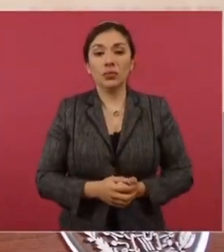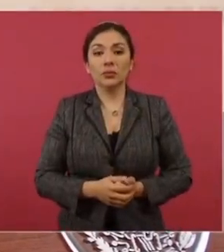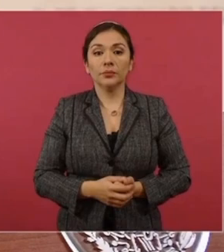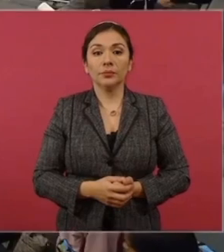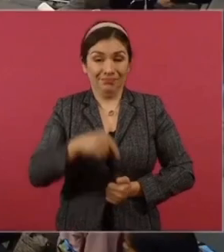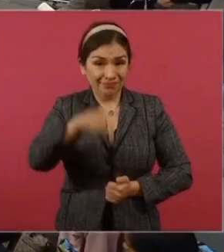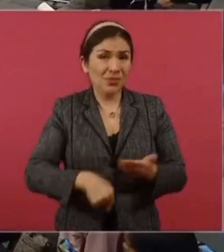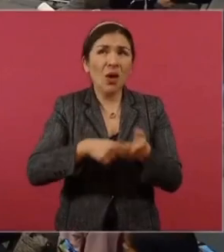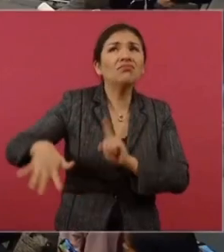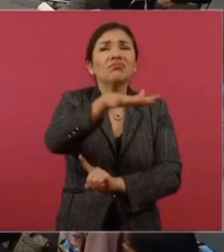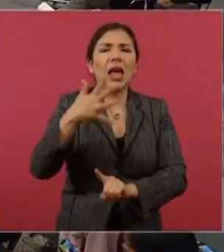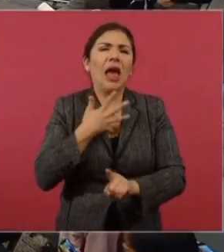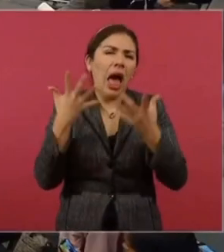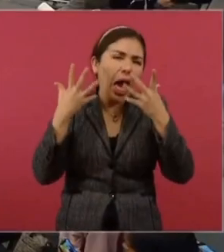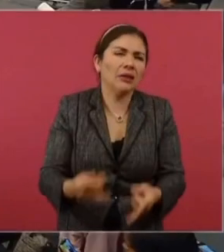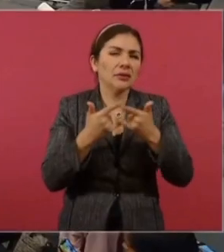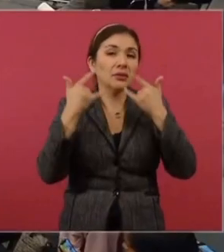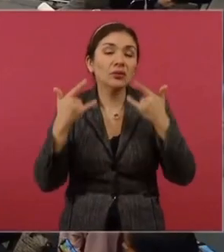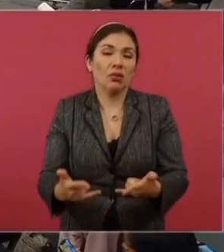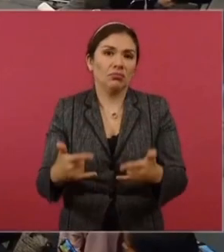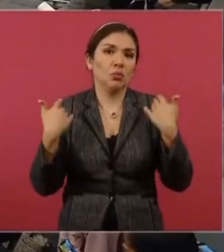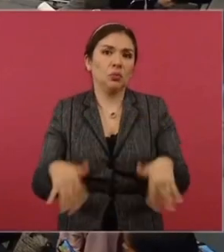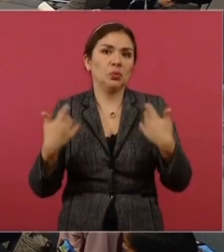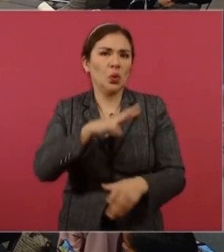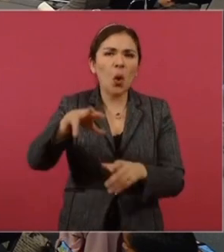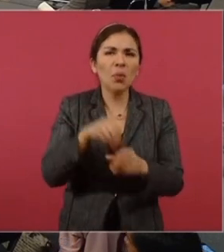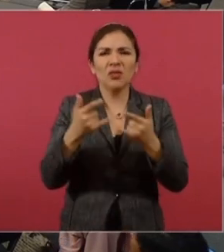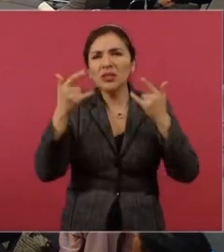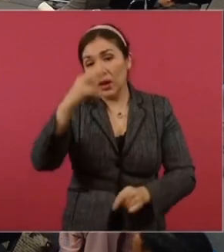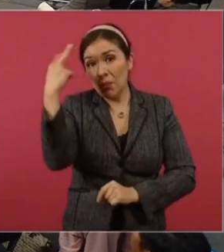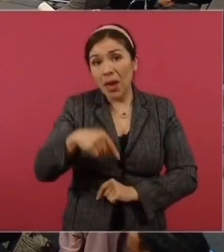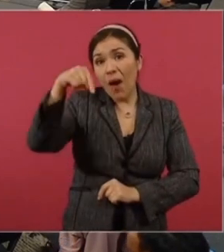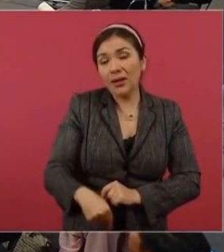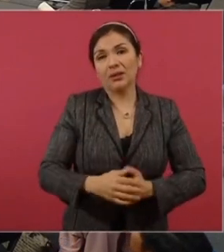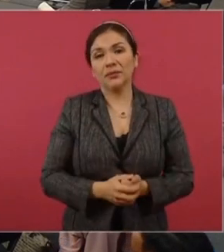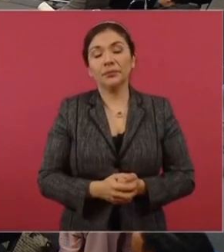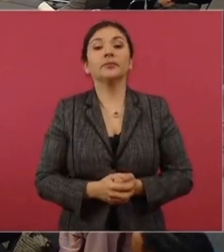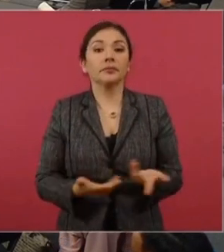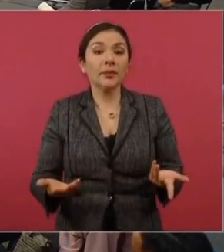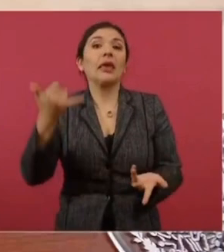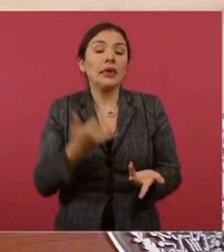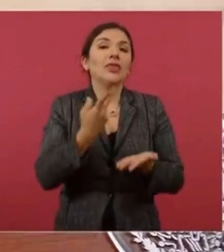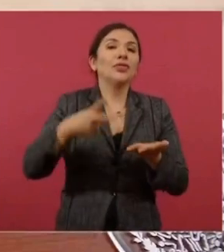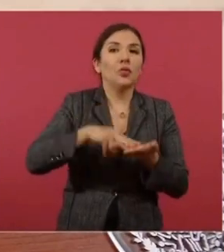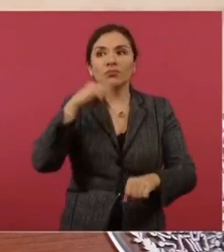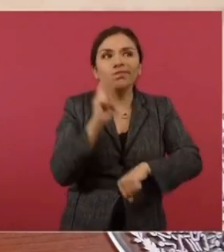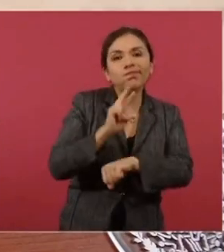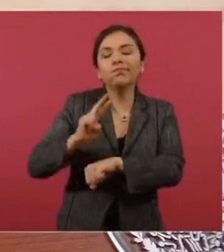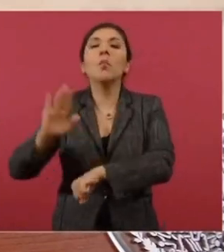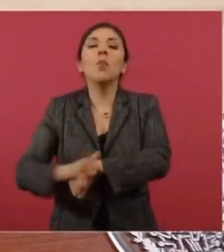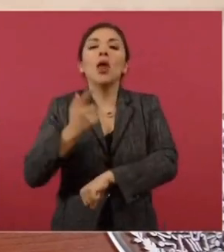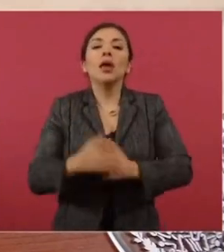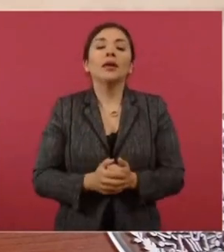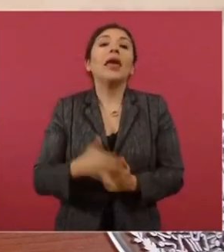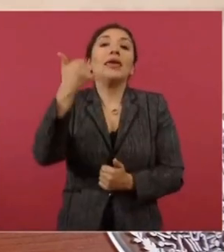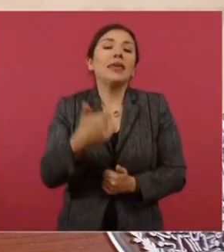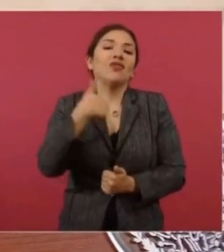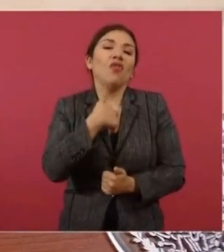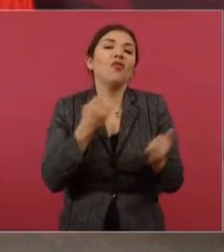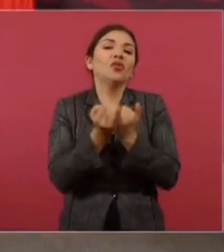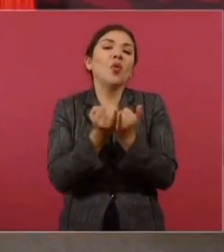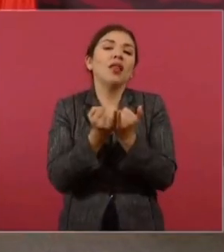Este lugar está lleno de historia. Está toda la historia de México. Y además, pues, estoy pendiente. ¿Por qué? Y me ahorro